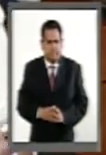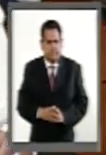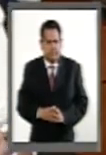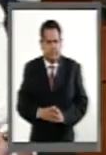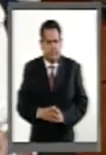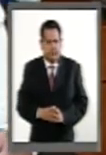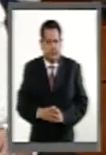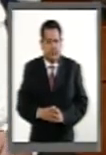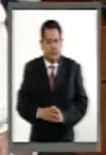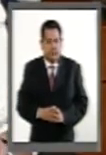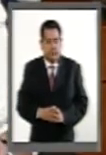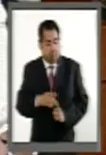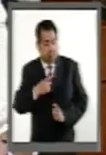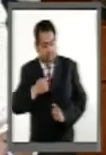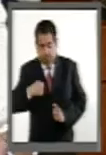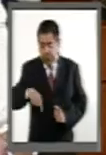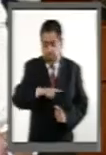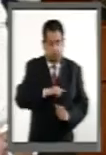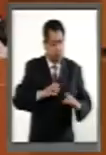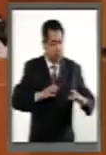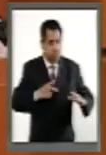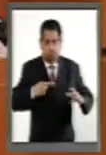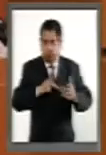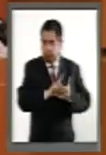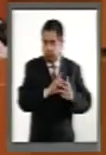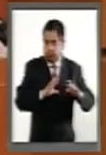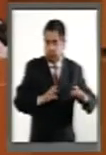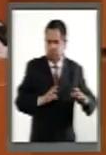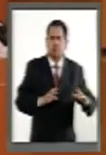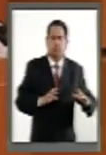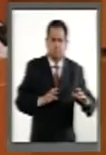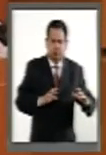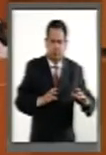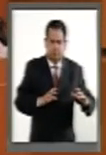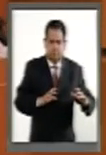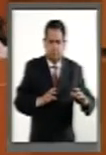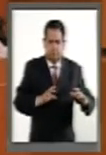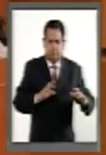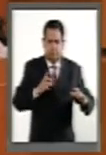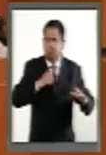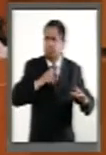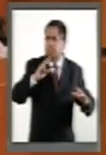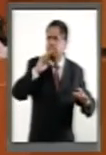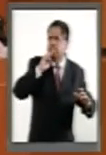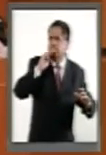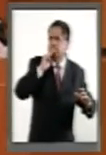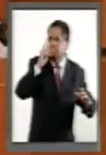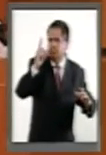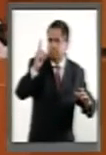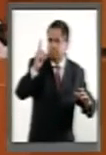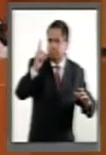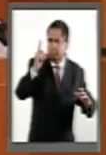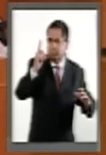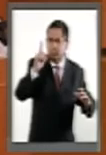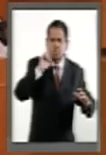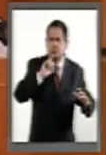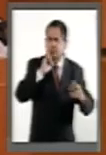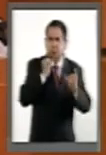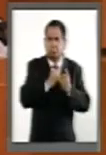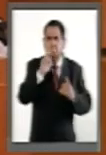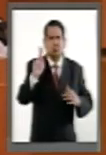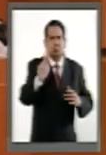Para nosotras las personas con discapacidad, nuestras madres, mujeres como tú,